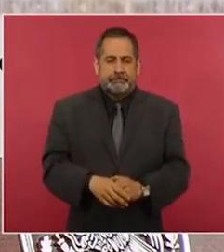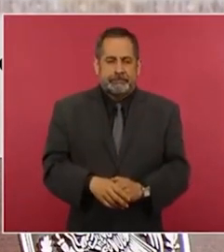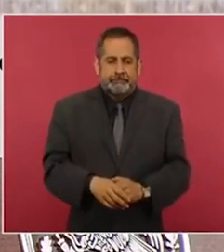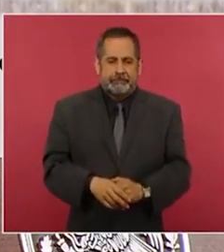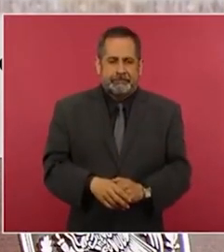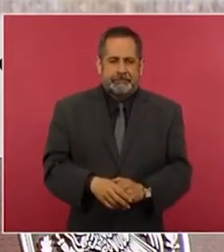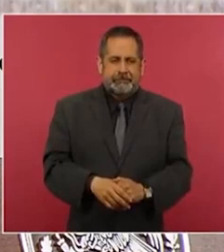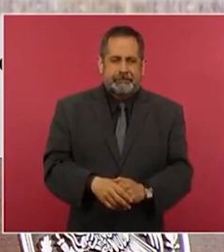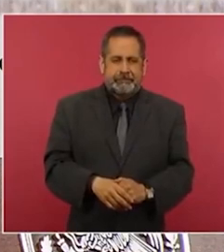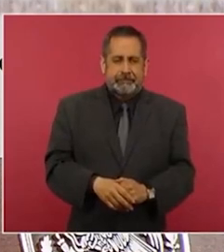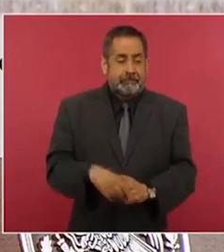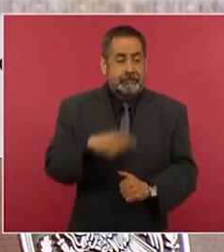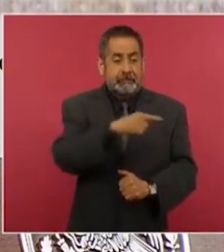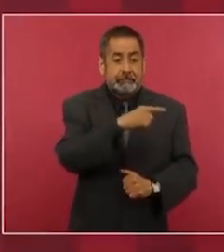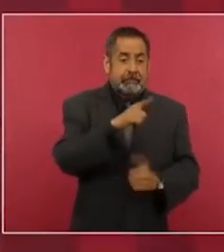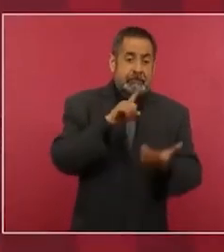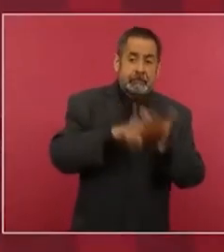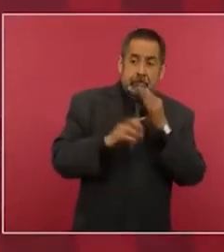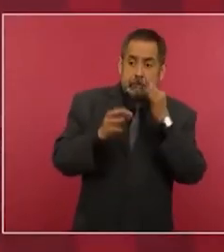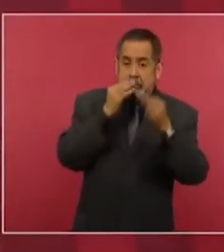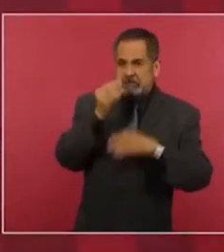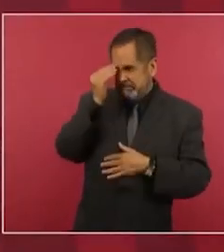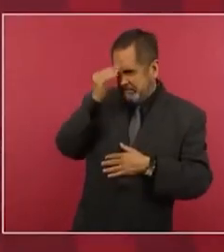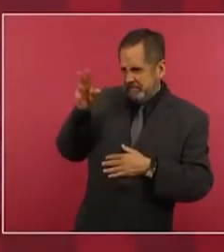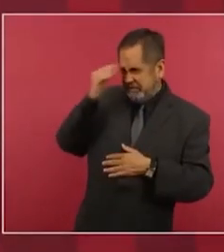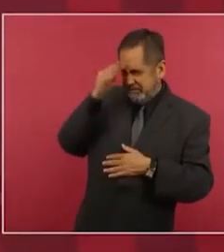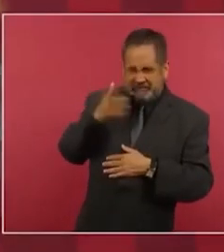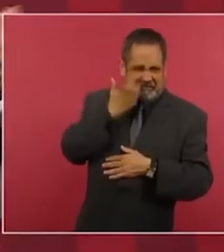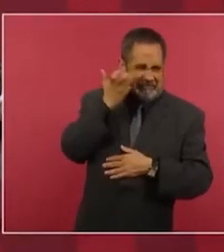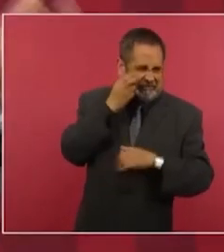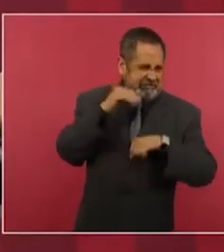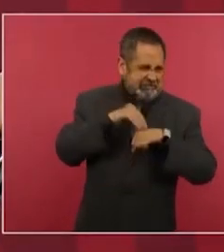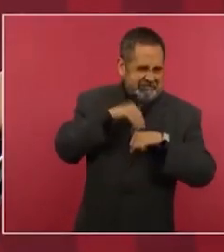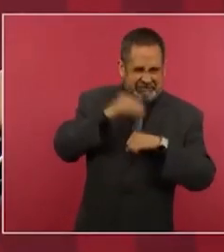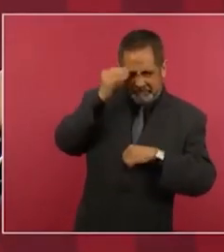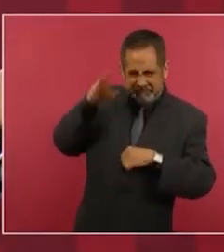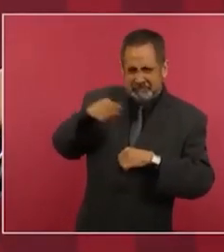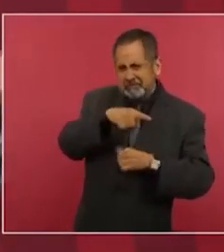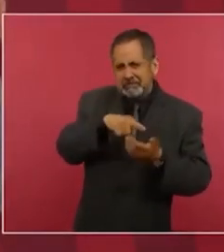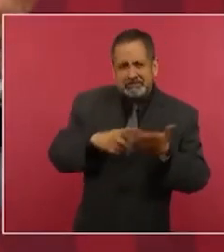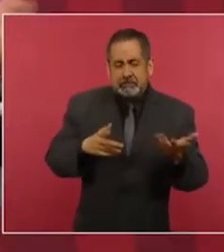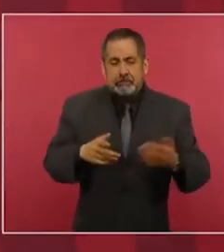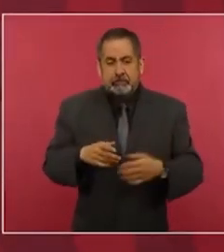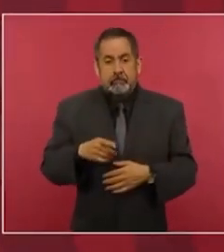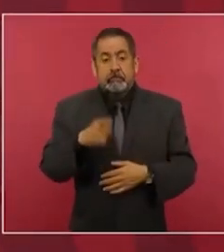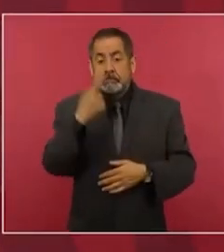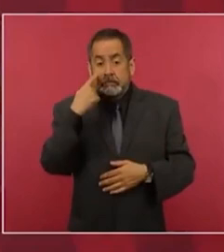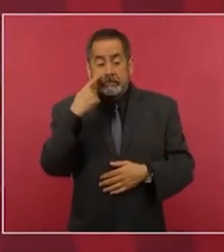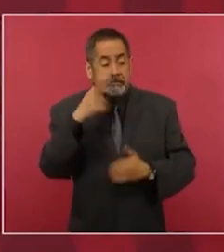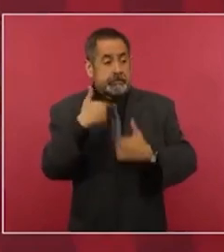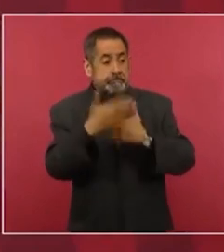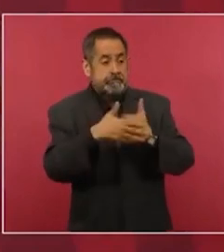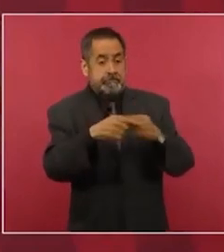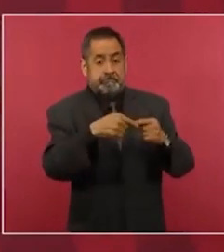la campaña es que en Estados Unidos hay elecciones